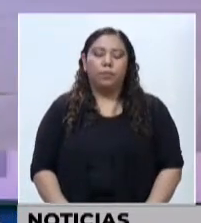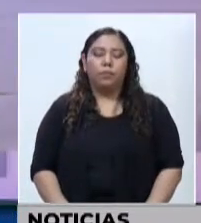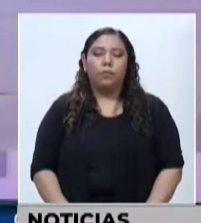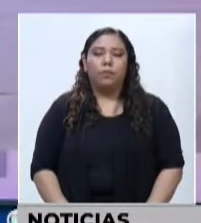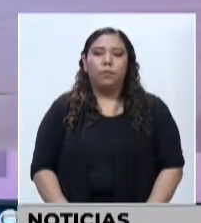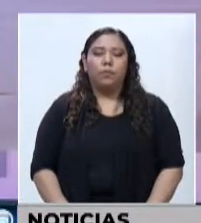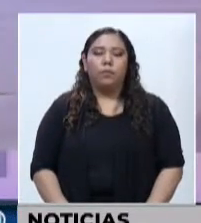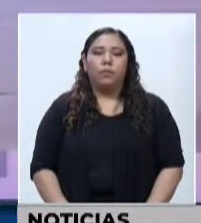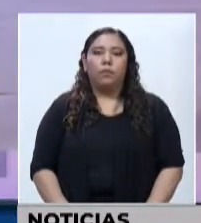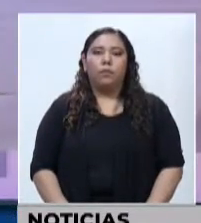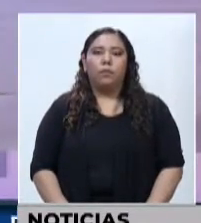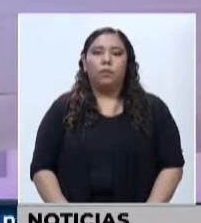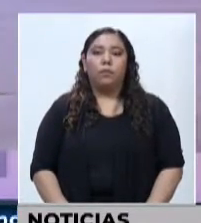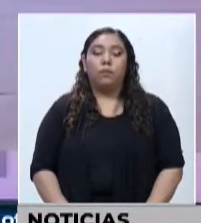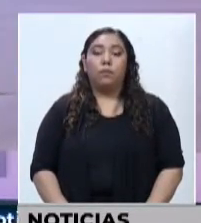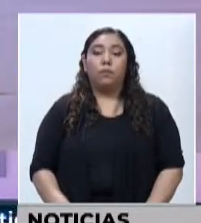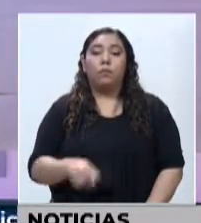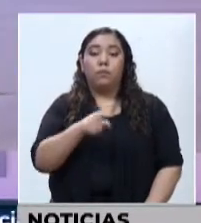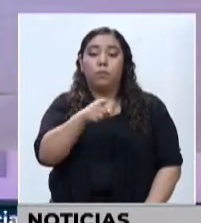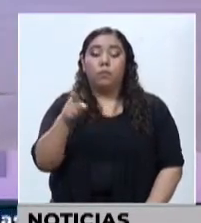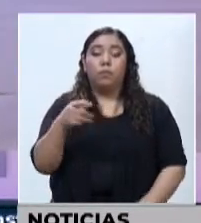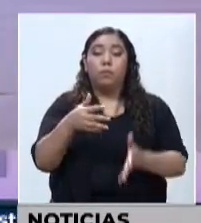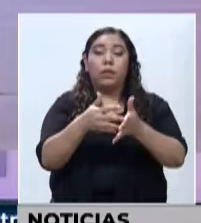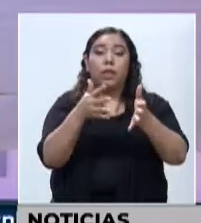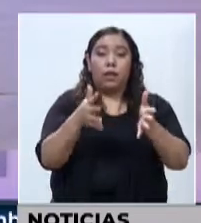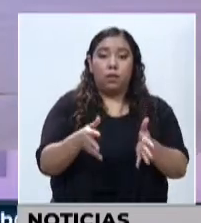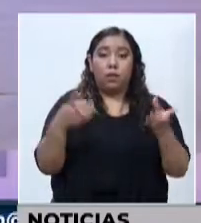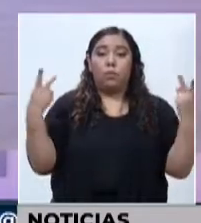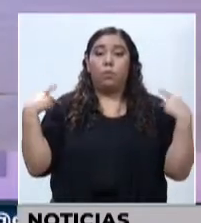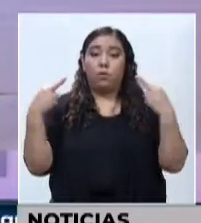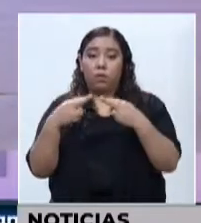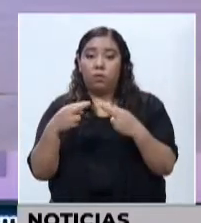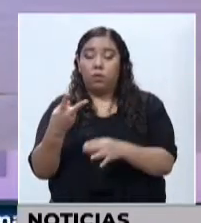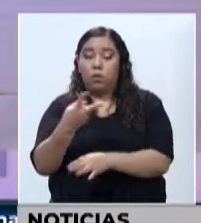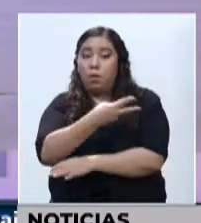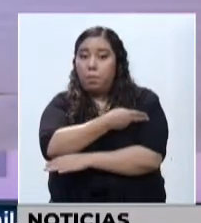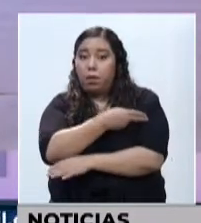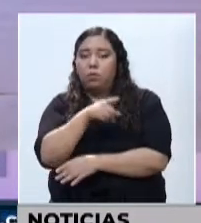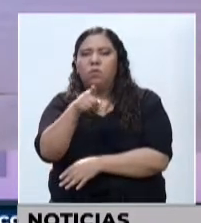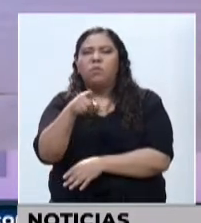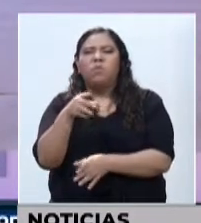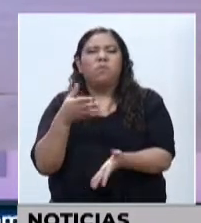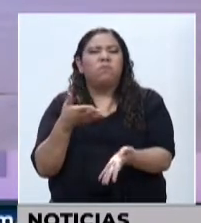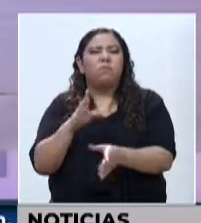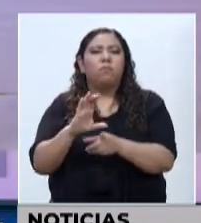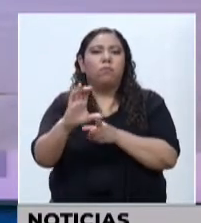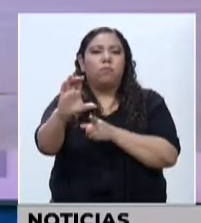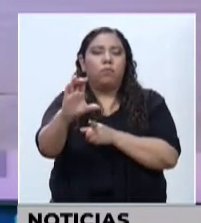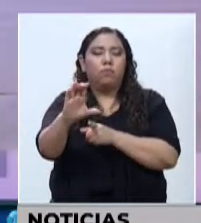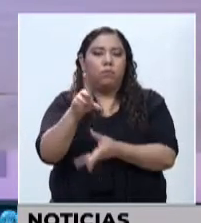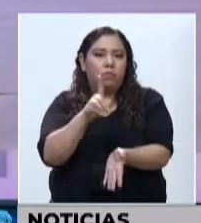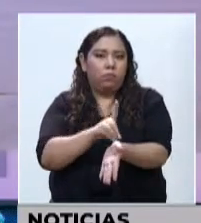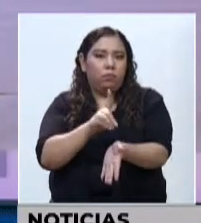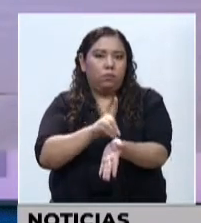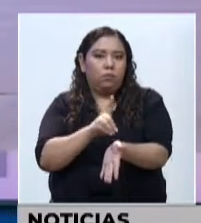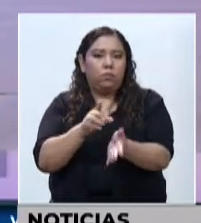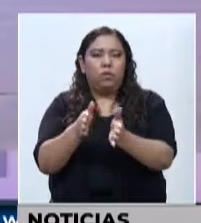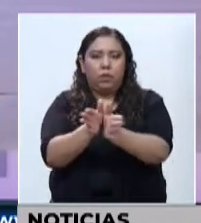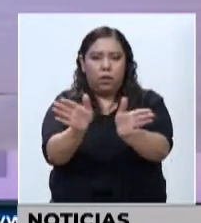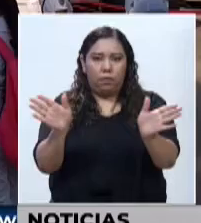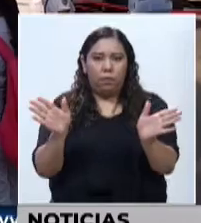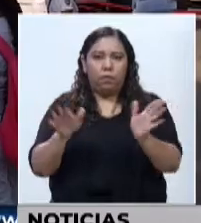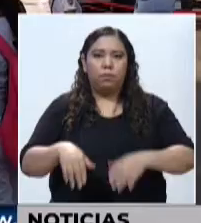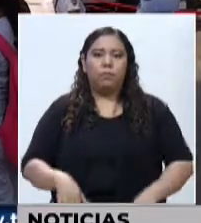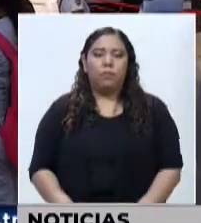Y estudiantes del área de salud y docentes universitarios también son vacunados contra el COVID-19. Joseph Misael Ochoa.